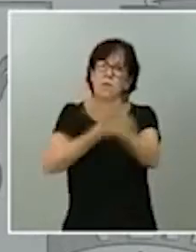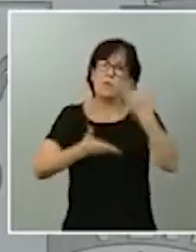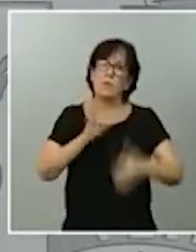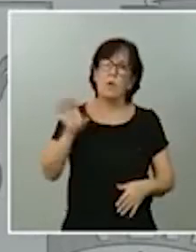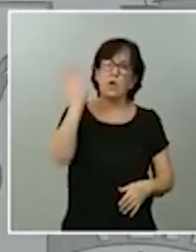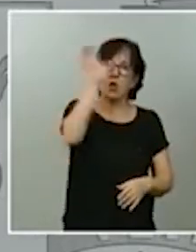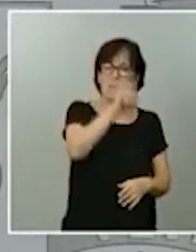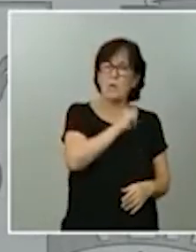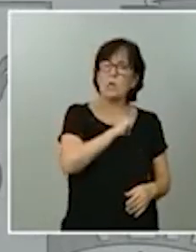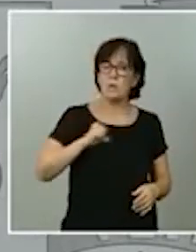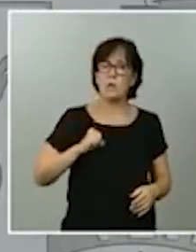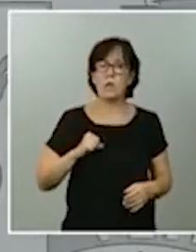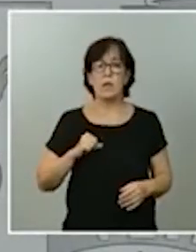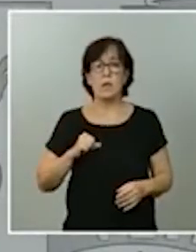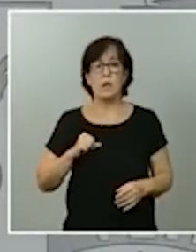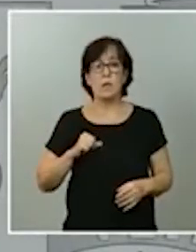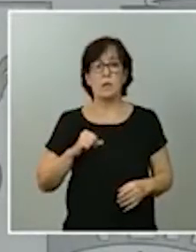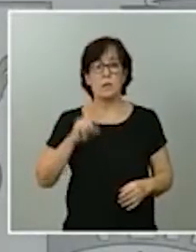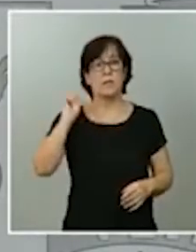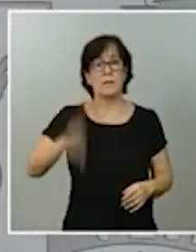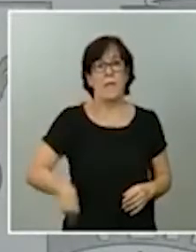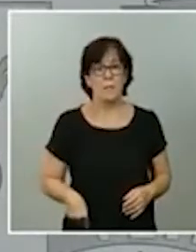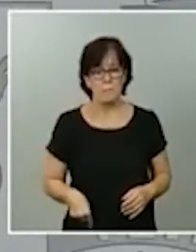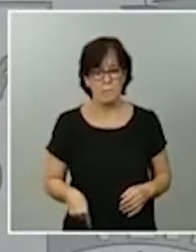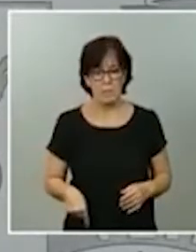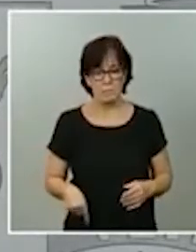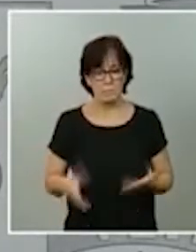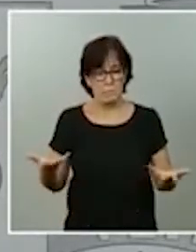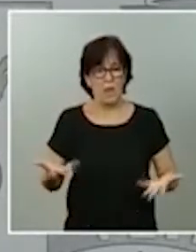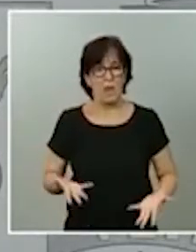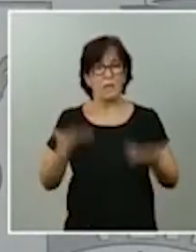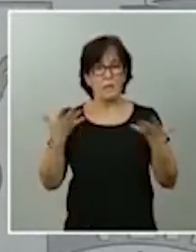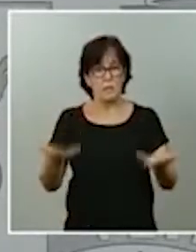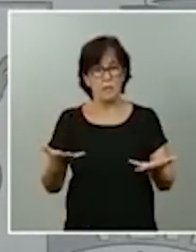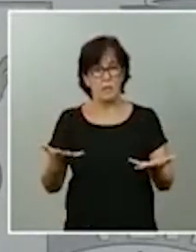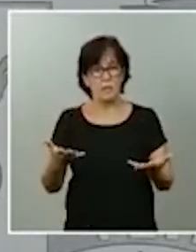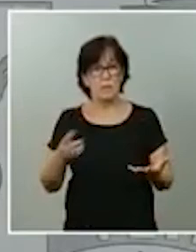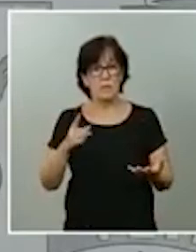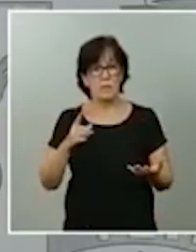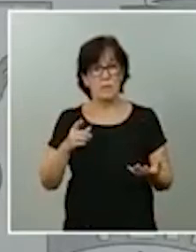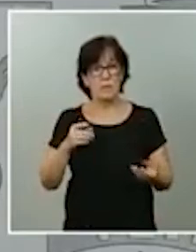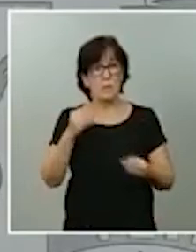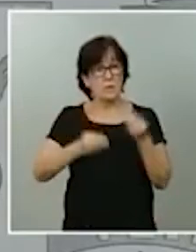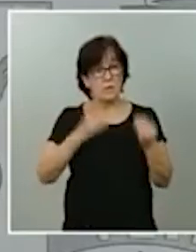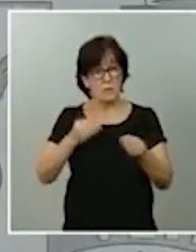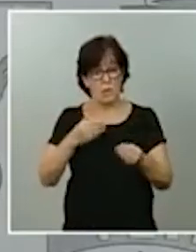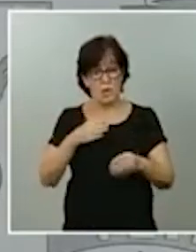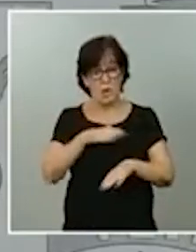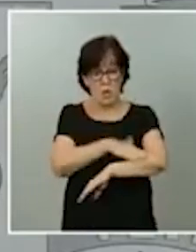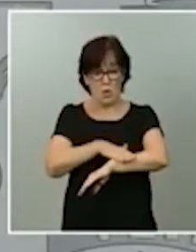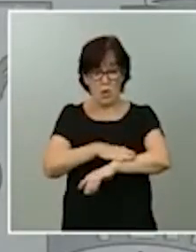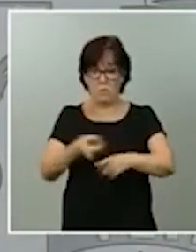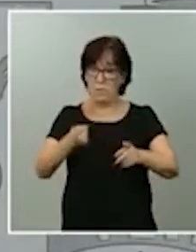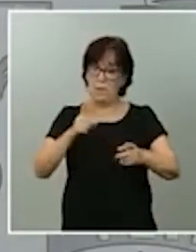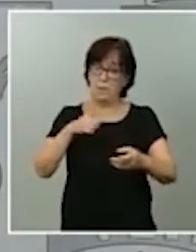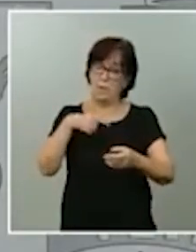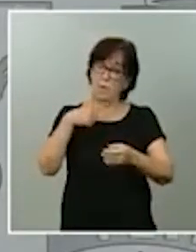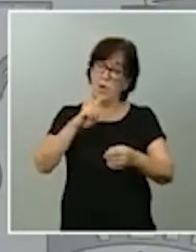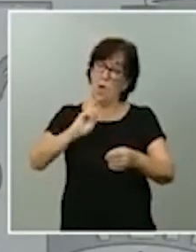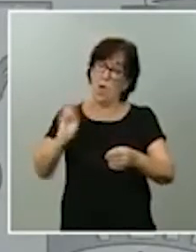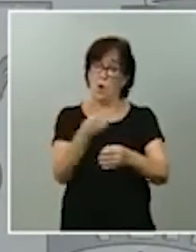y encima ponemos a disposición cosa que no se hizo a este gobierno por parte de otros partidos políticos